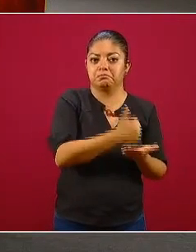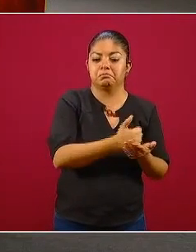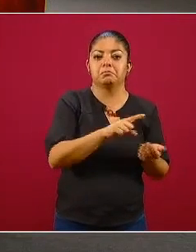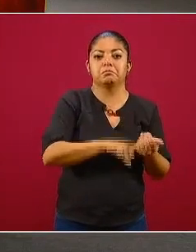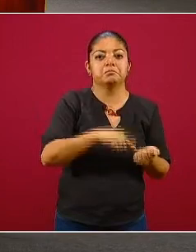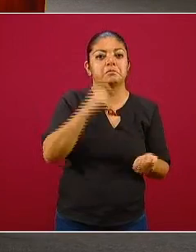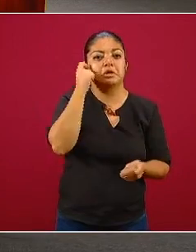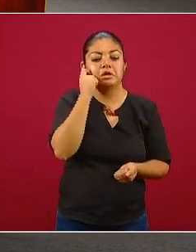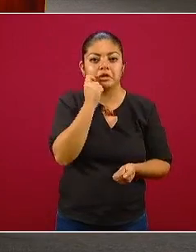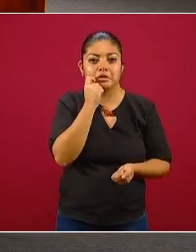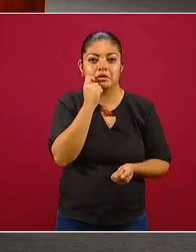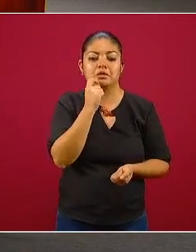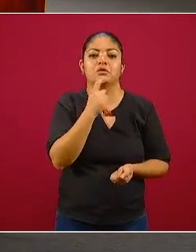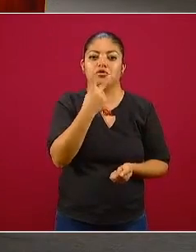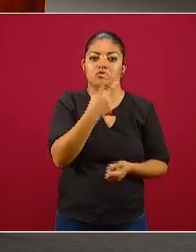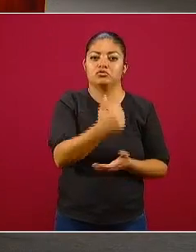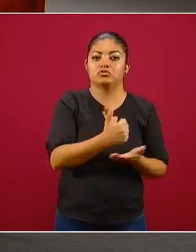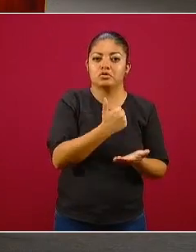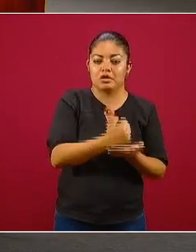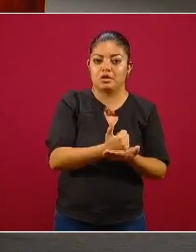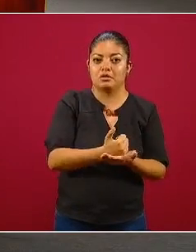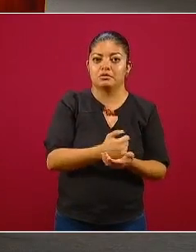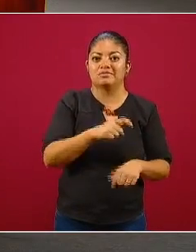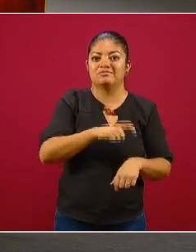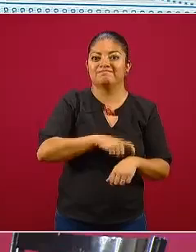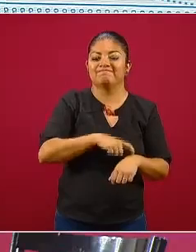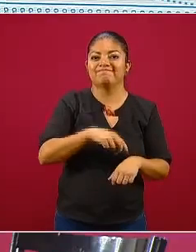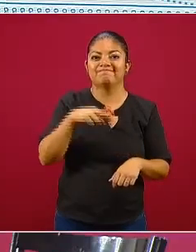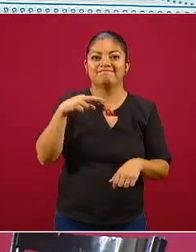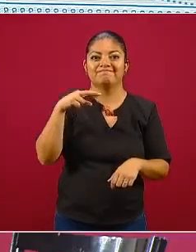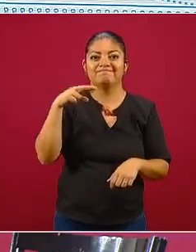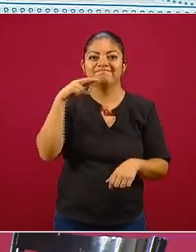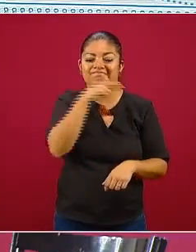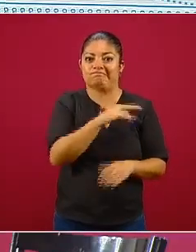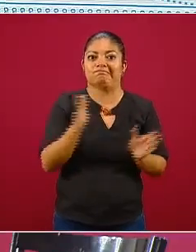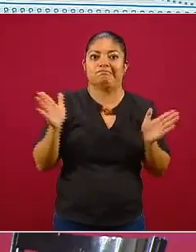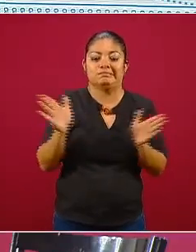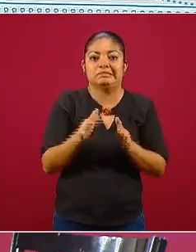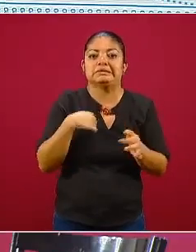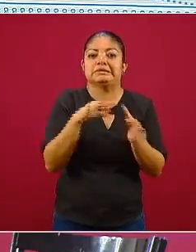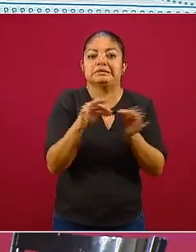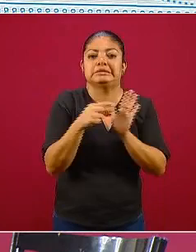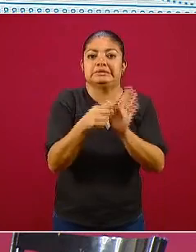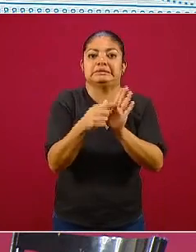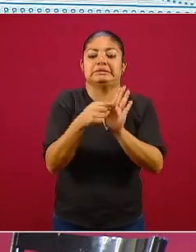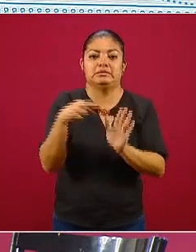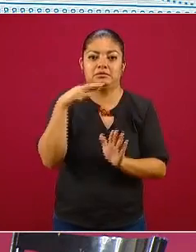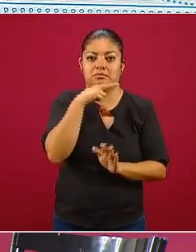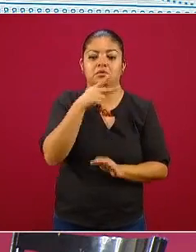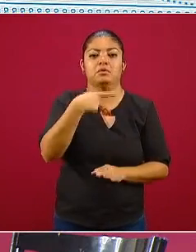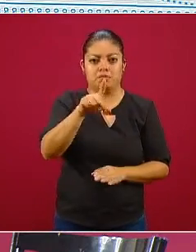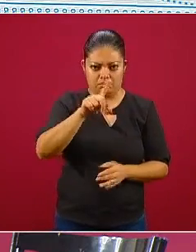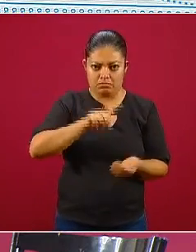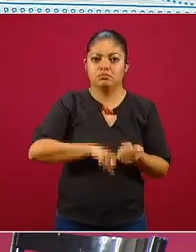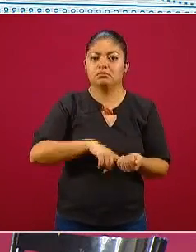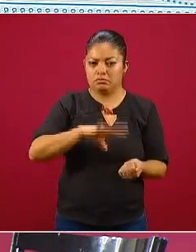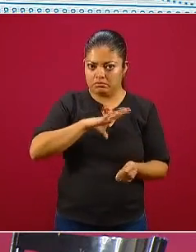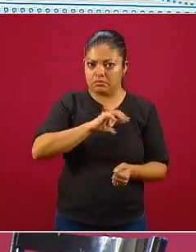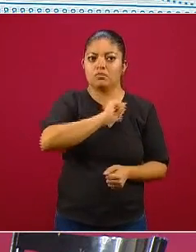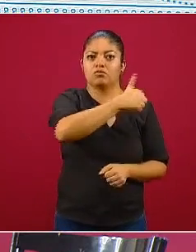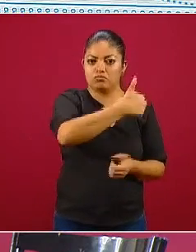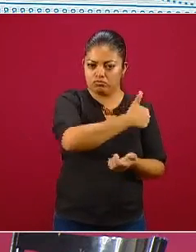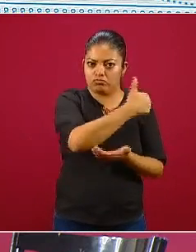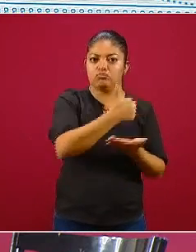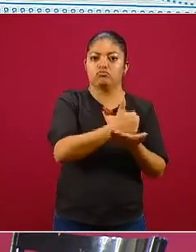Guerrero tenemos dos ciudades aquí por ánimo de tiempo presento las que son más representativas pero estas predicciones las tenemos para varias otras